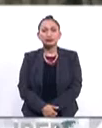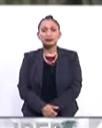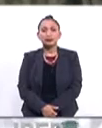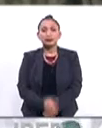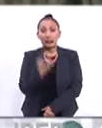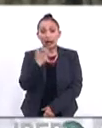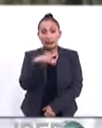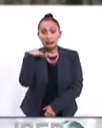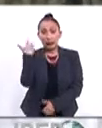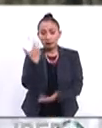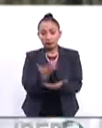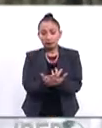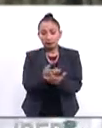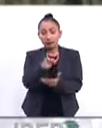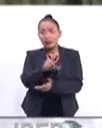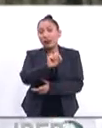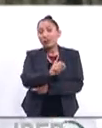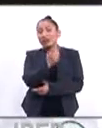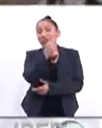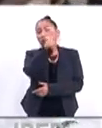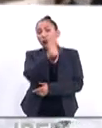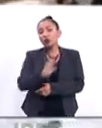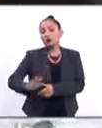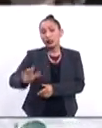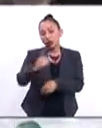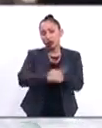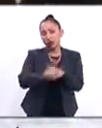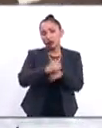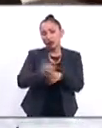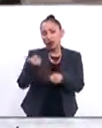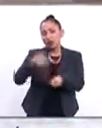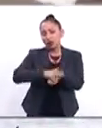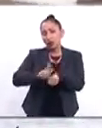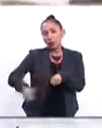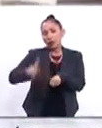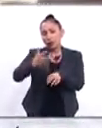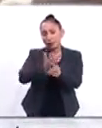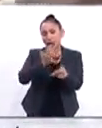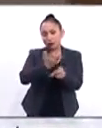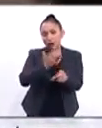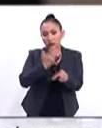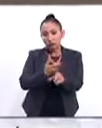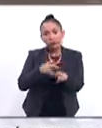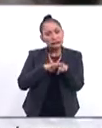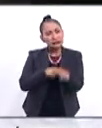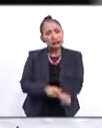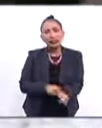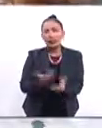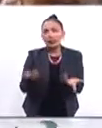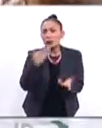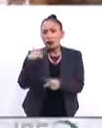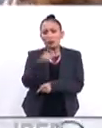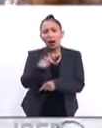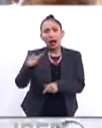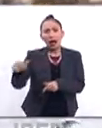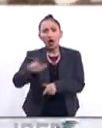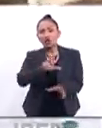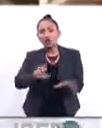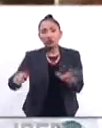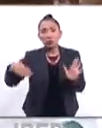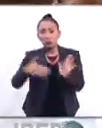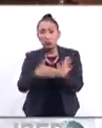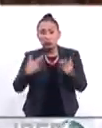este cierre afecta a un 25% de la administración pública de los Estados Unidos manteniendo sin salario a más de